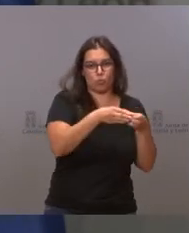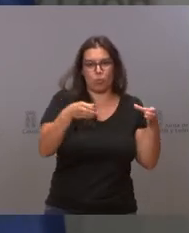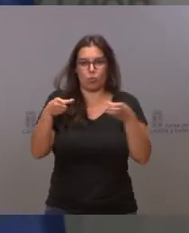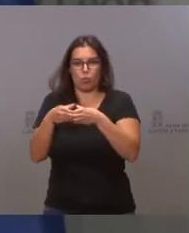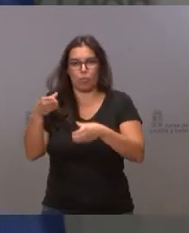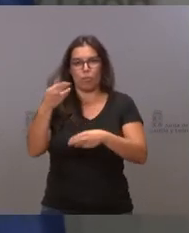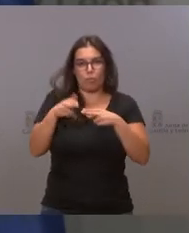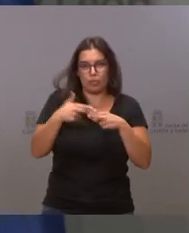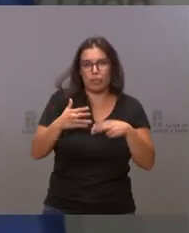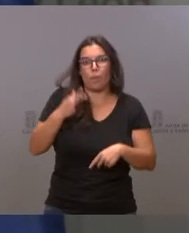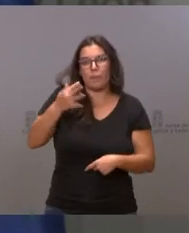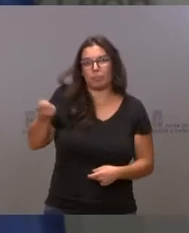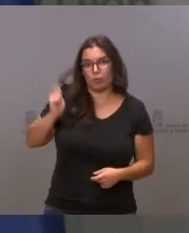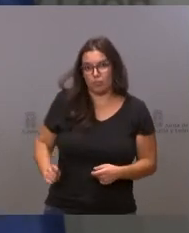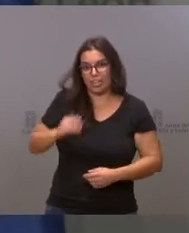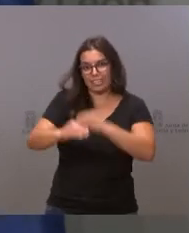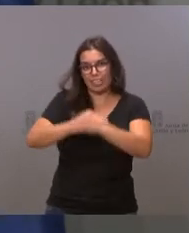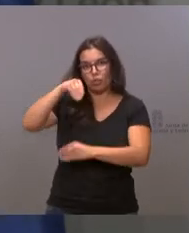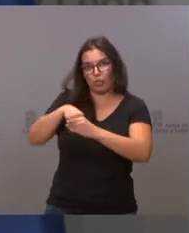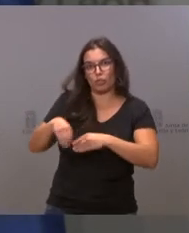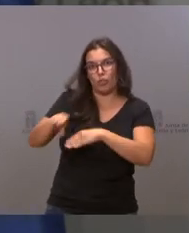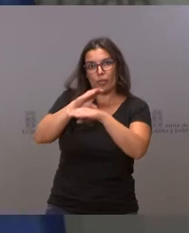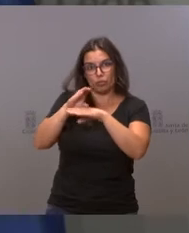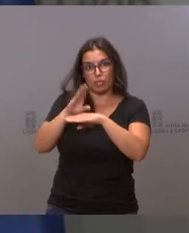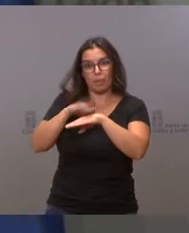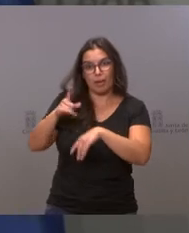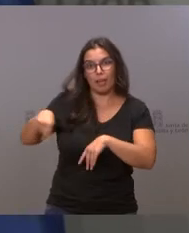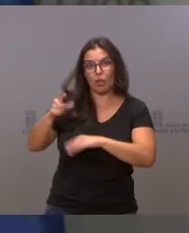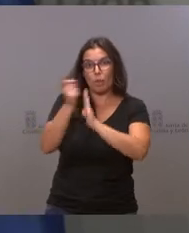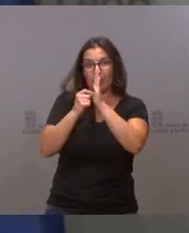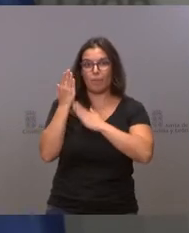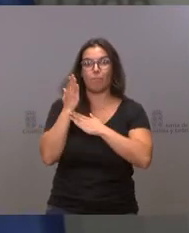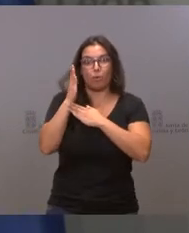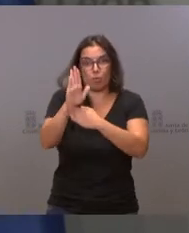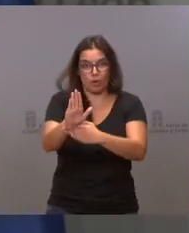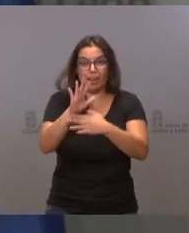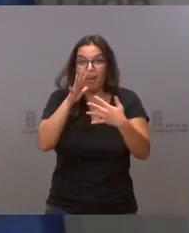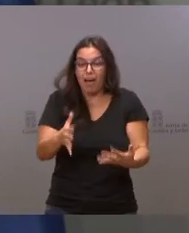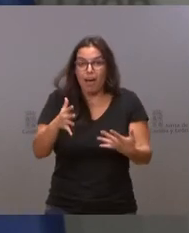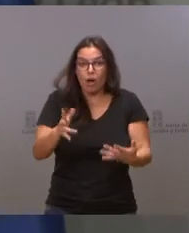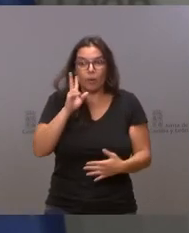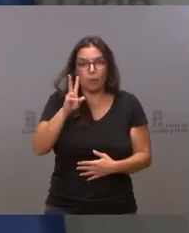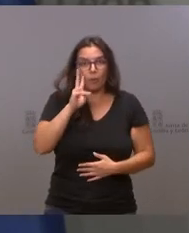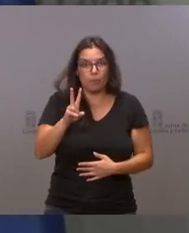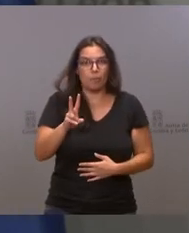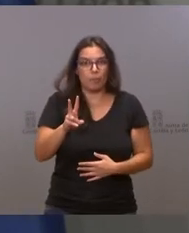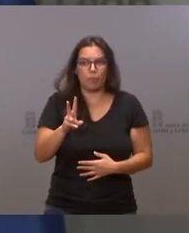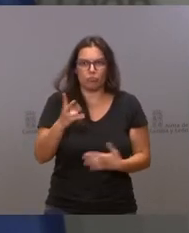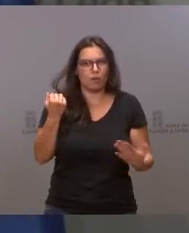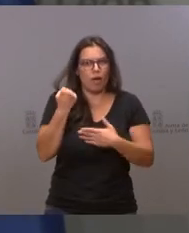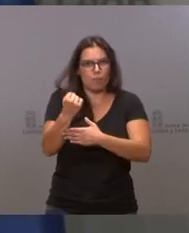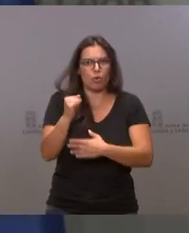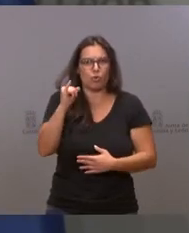profesionales que se ha realizado en la consejería para proponer esas medidas que hoy en día estamos viendo como cuentan con el respaldo